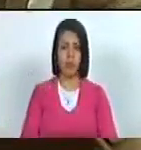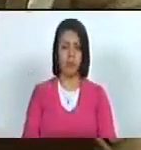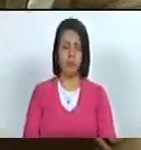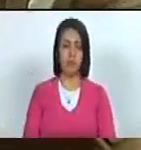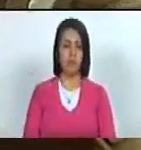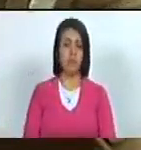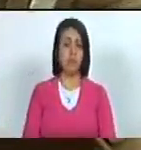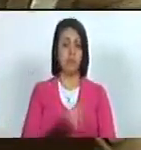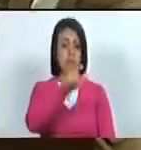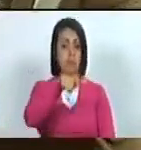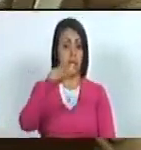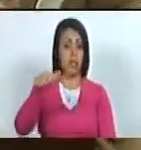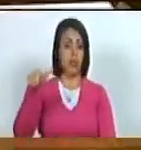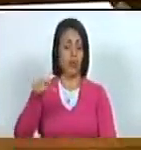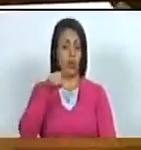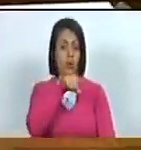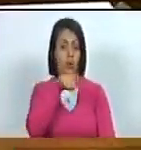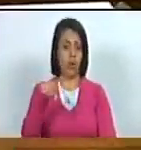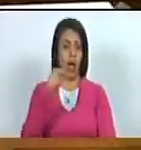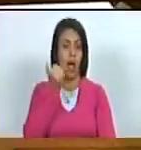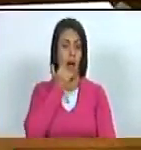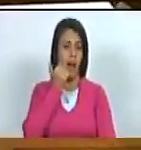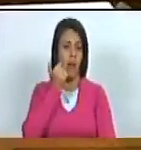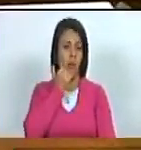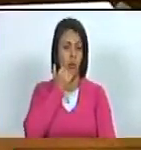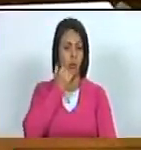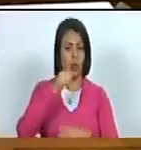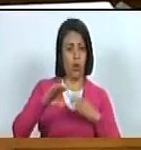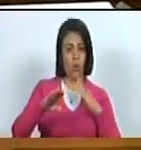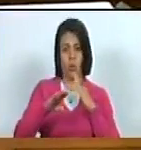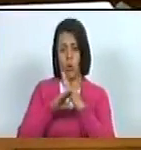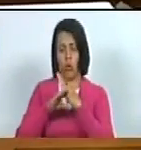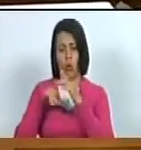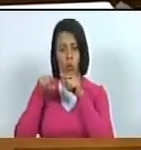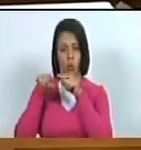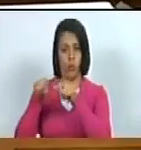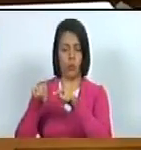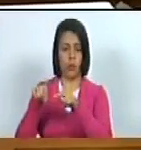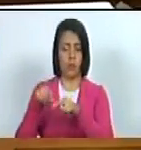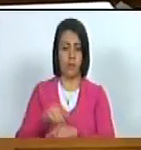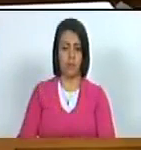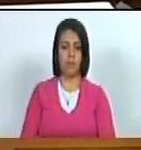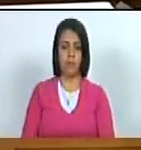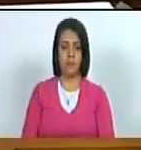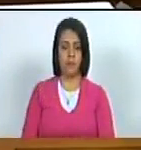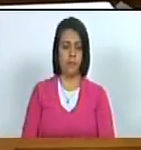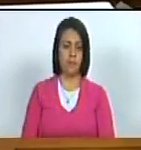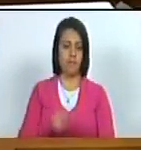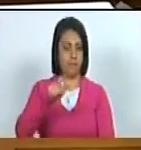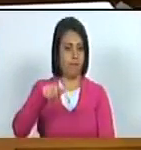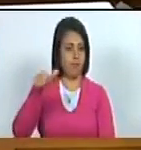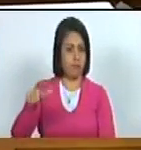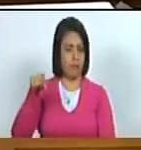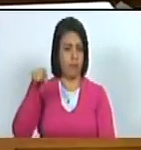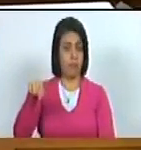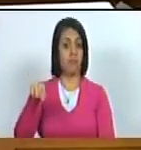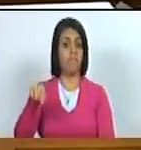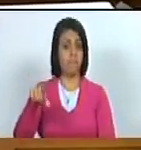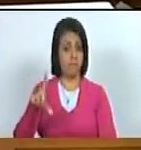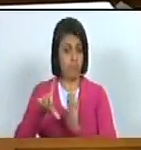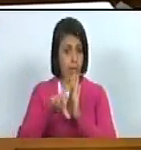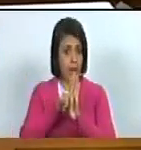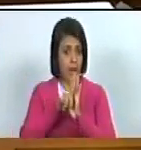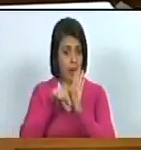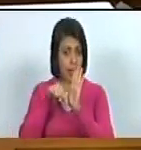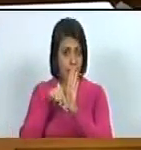sobre aquellos que ataquen sobre todo aquellas personas que por ley